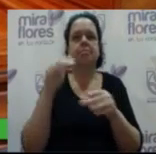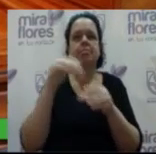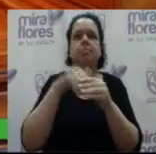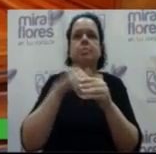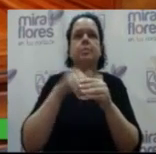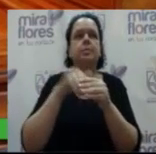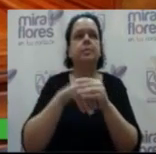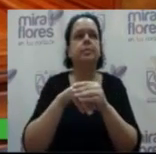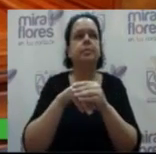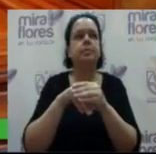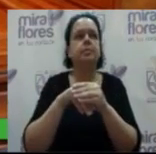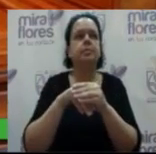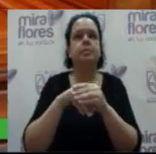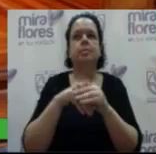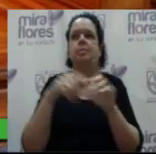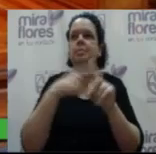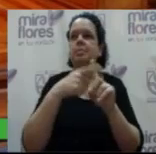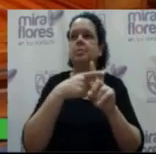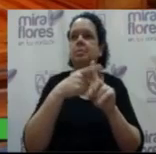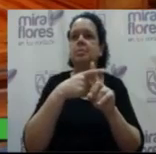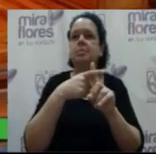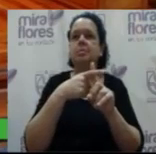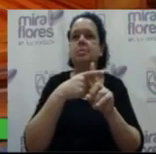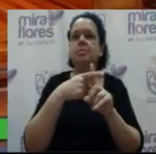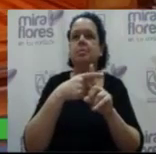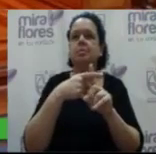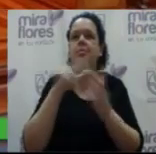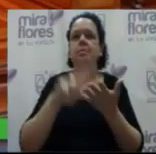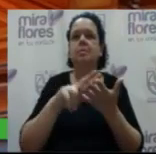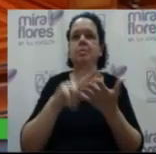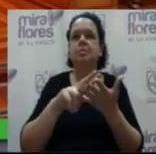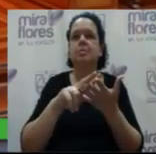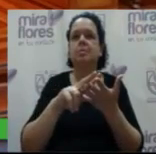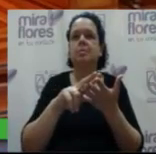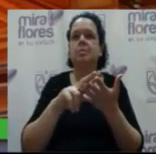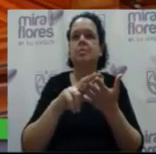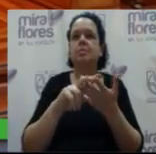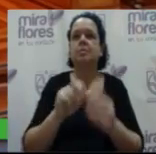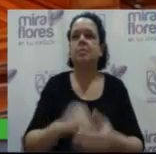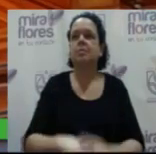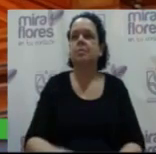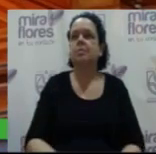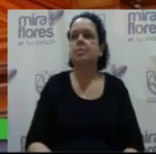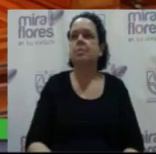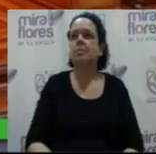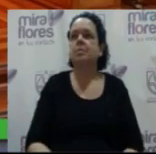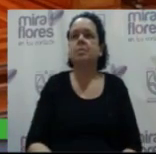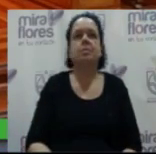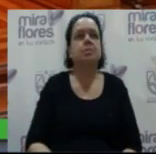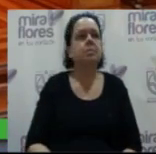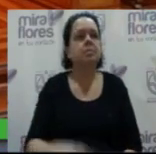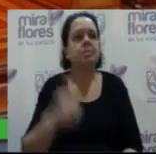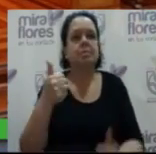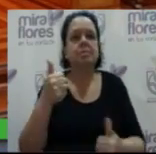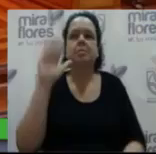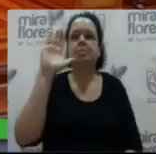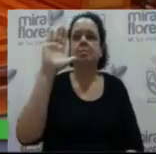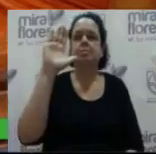voto a aquellos miembros del Consejo que estén a favor de aprobar la solicitud del señor Bustamante si van a expresar lo nacional de conformidad.